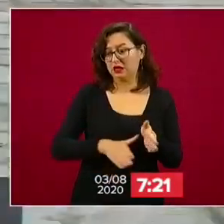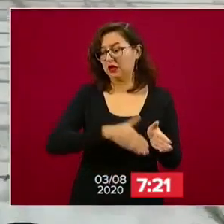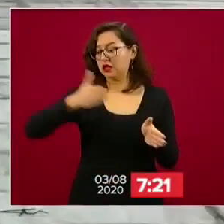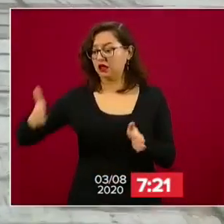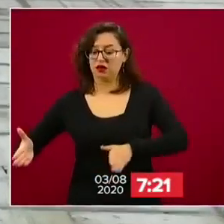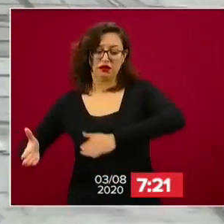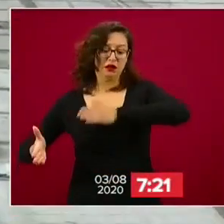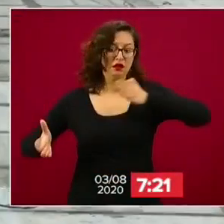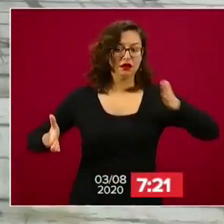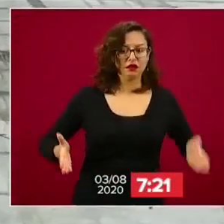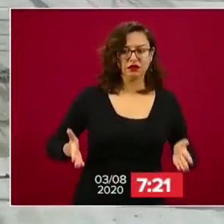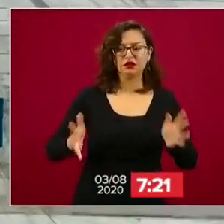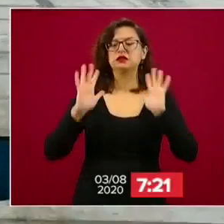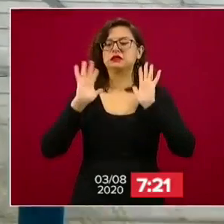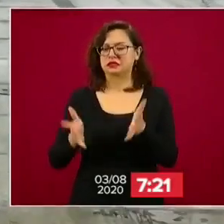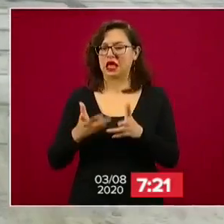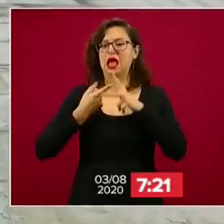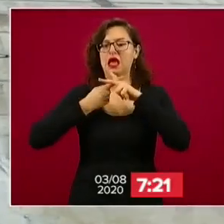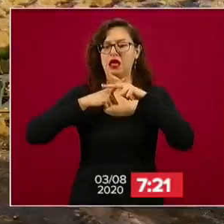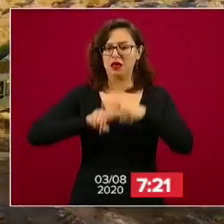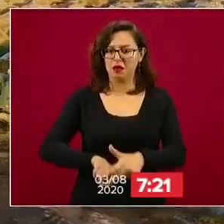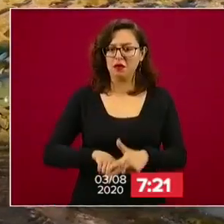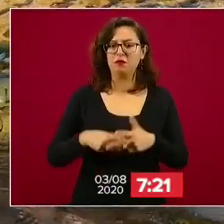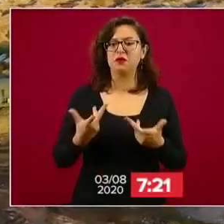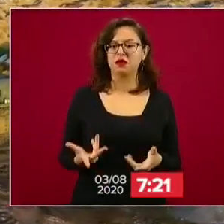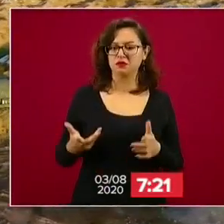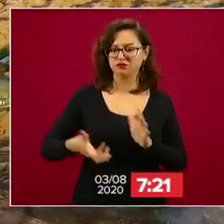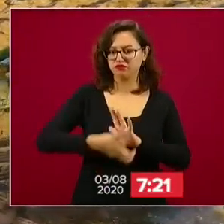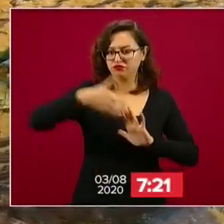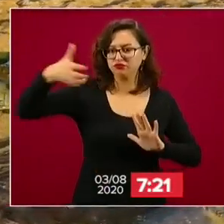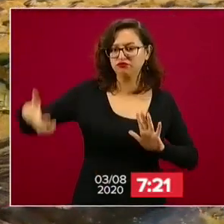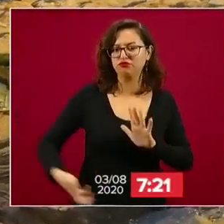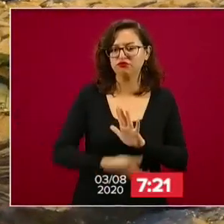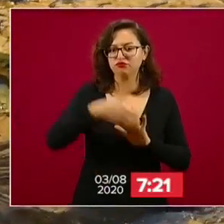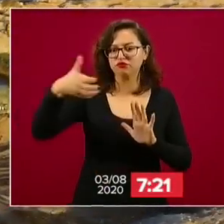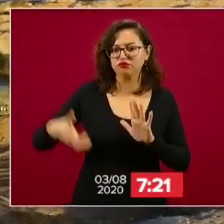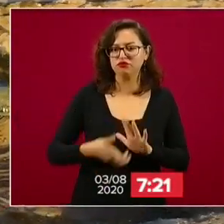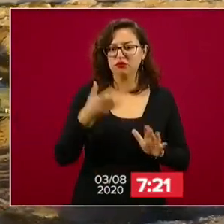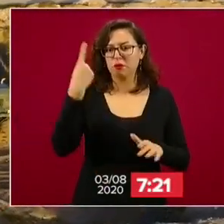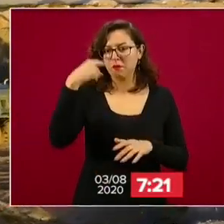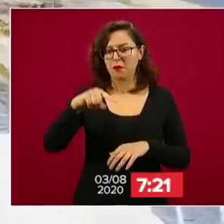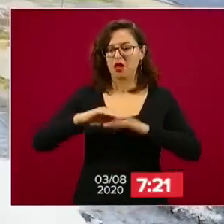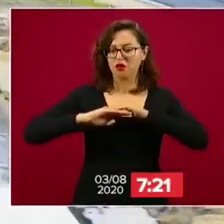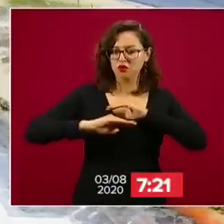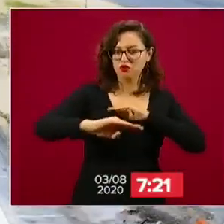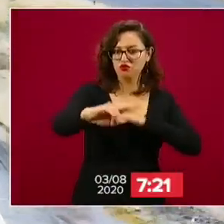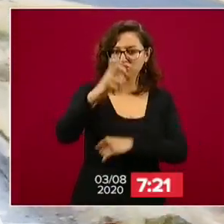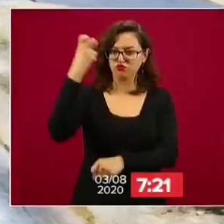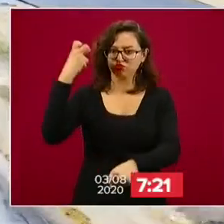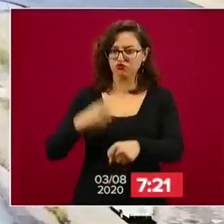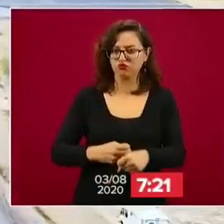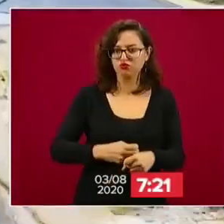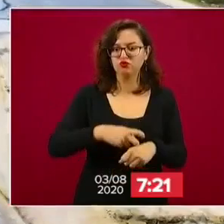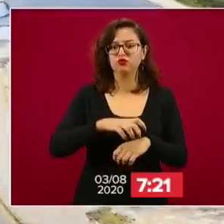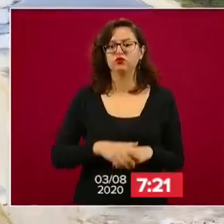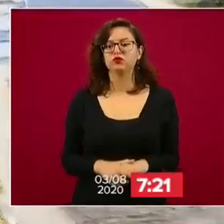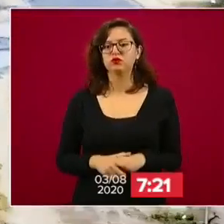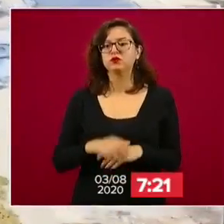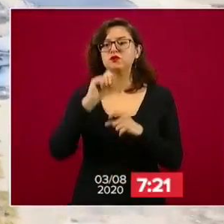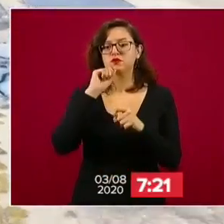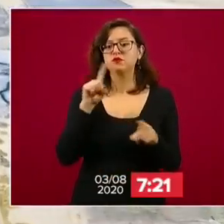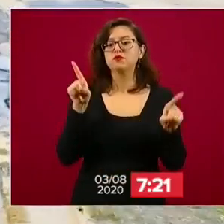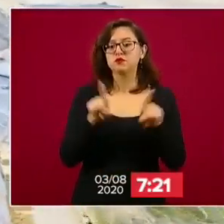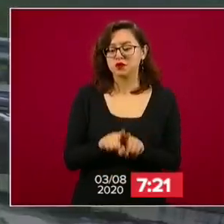rodajes se ejecutan los trabajos de apertura de caja para el desplante de la estructura del pavimento en la pista central. En calles de rodaje y